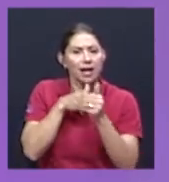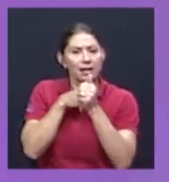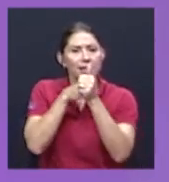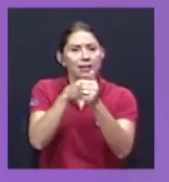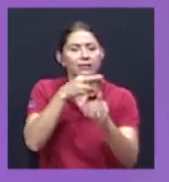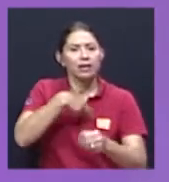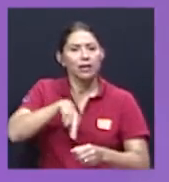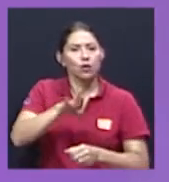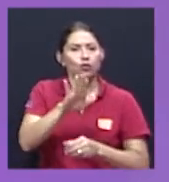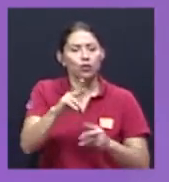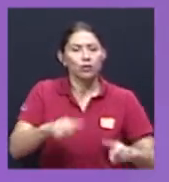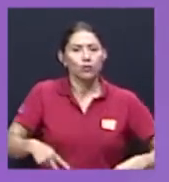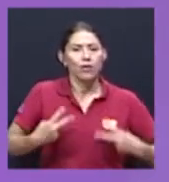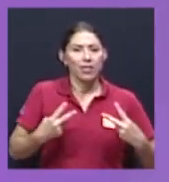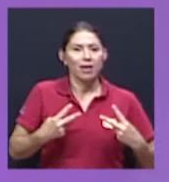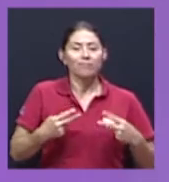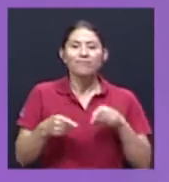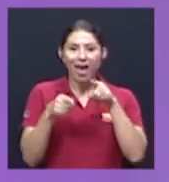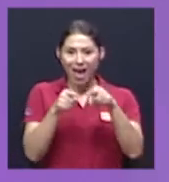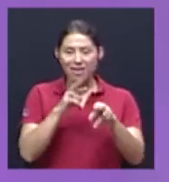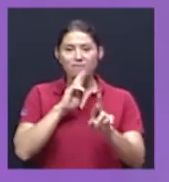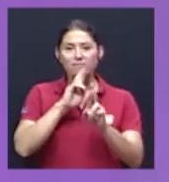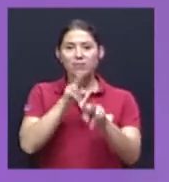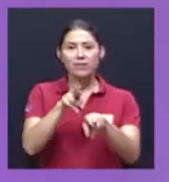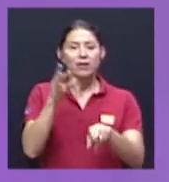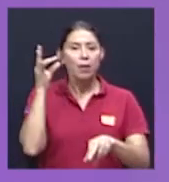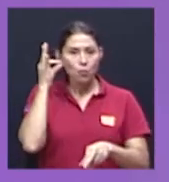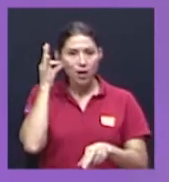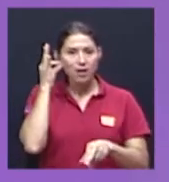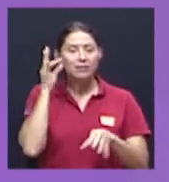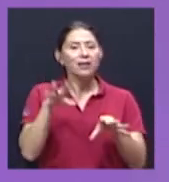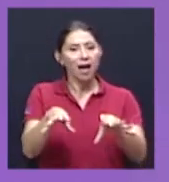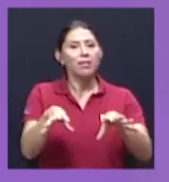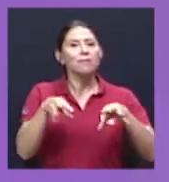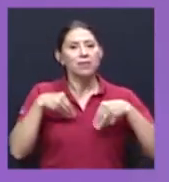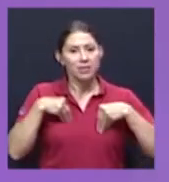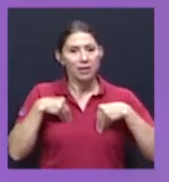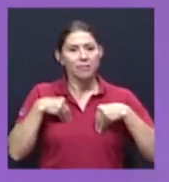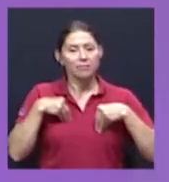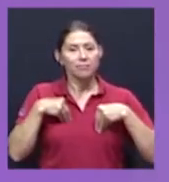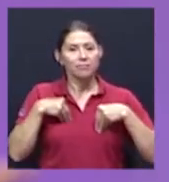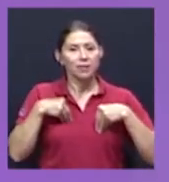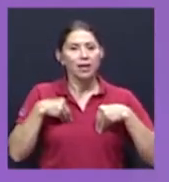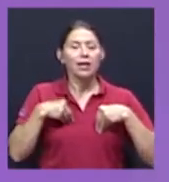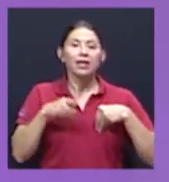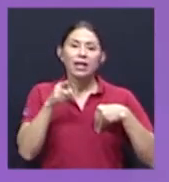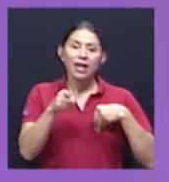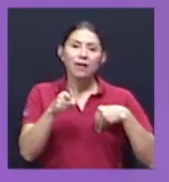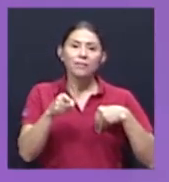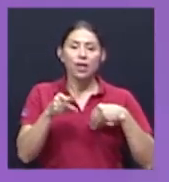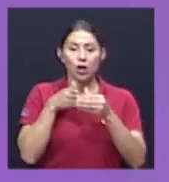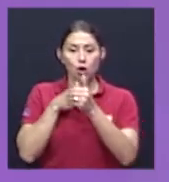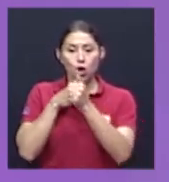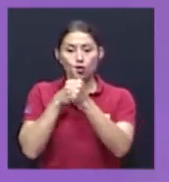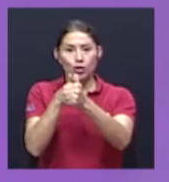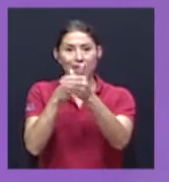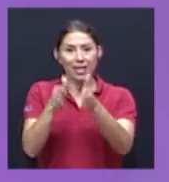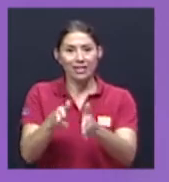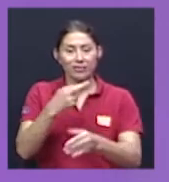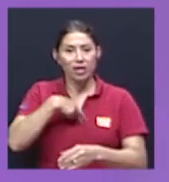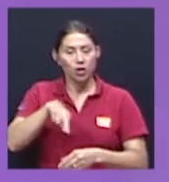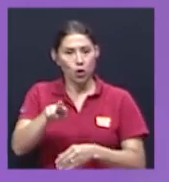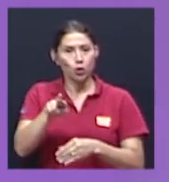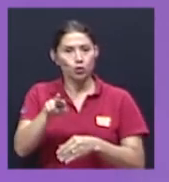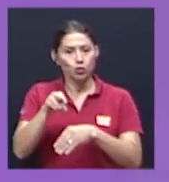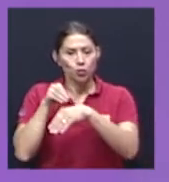en este punto también, son quienes dicen, admiten, que tiene más influencia el discurso de los líderes religiosos en su vida